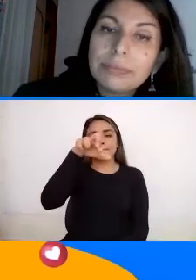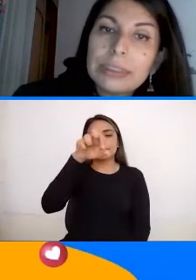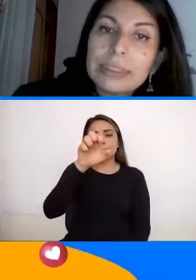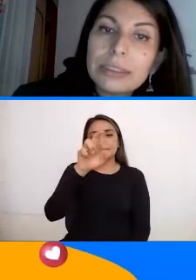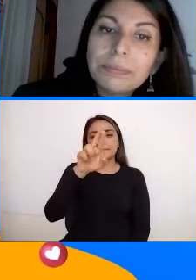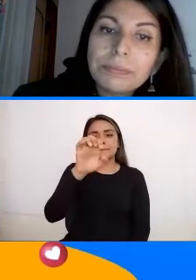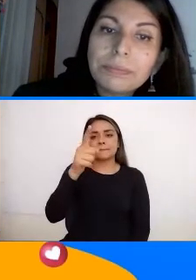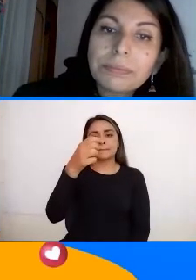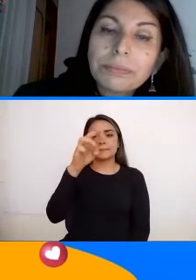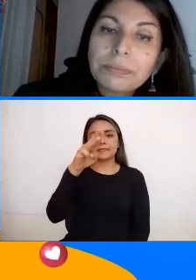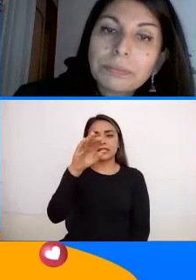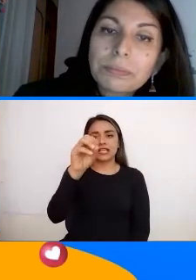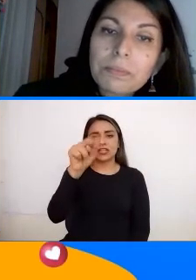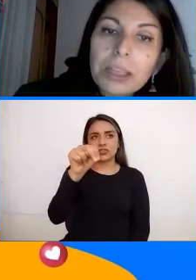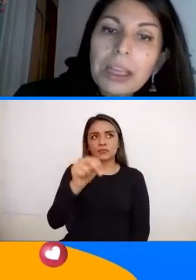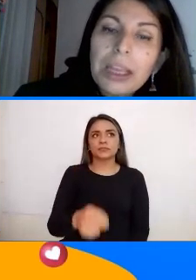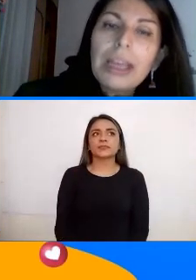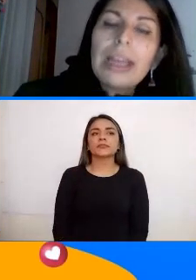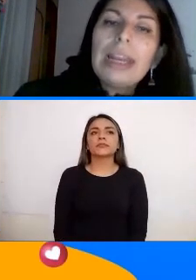¿Listo?